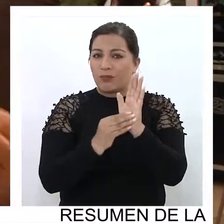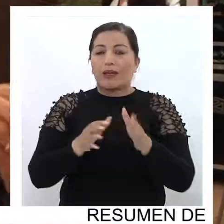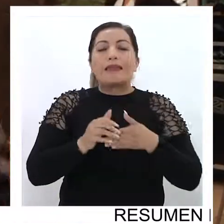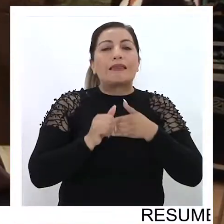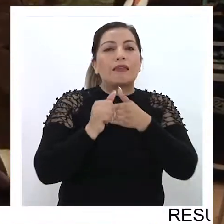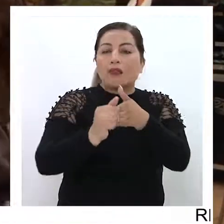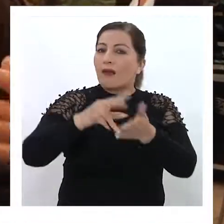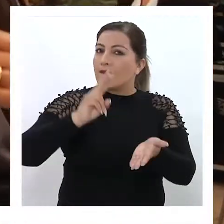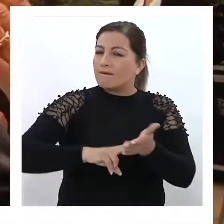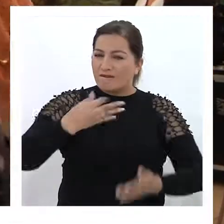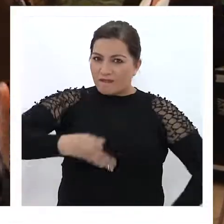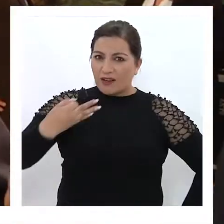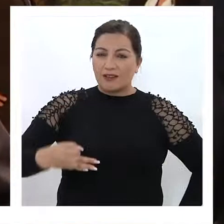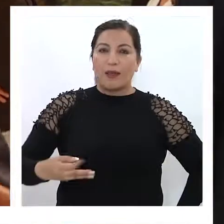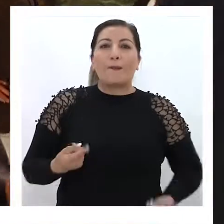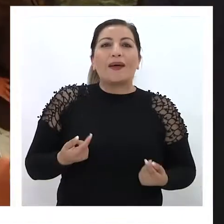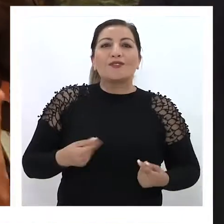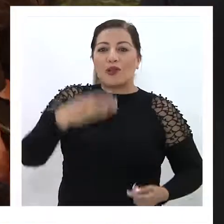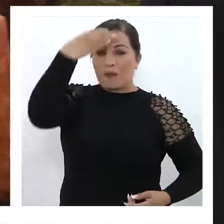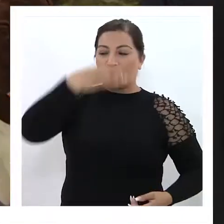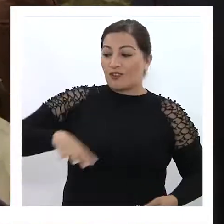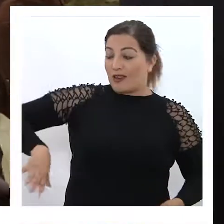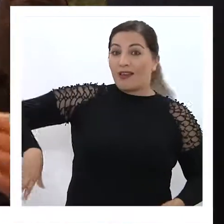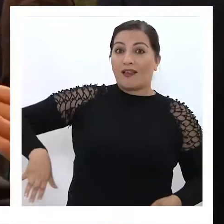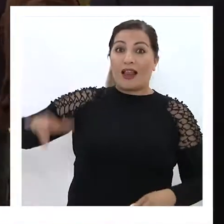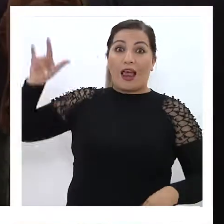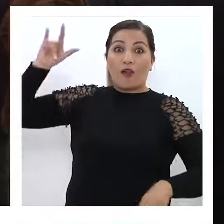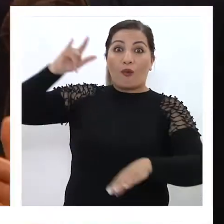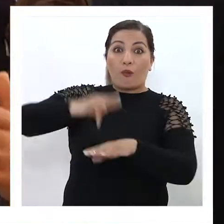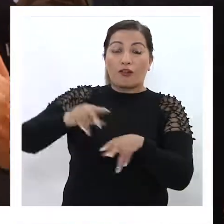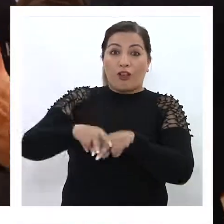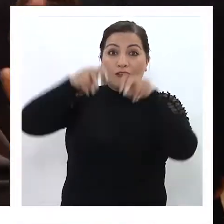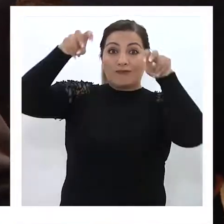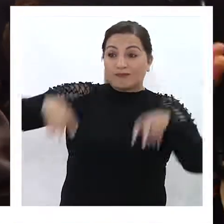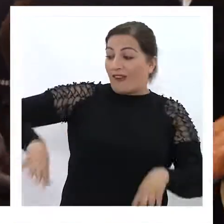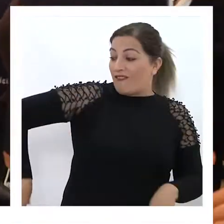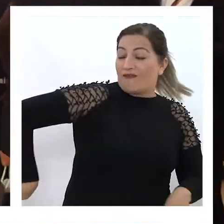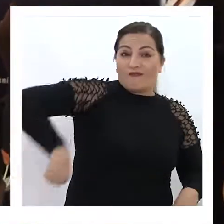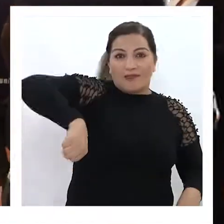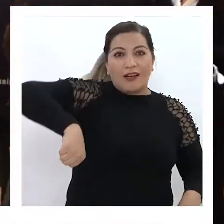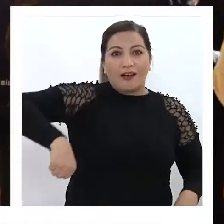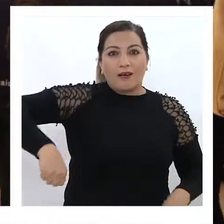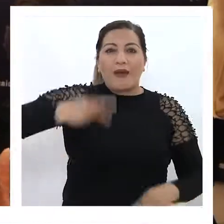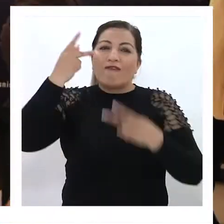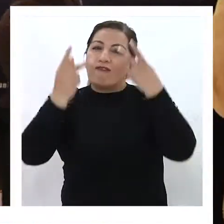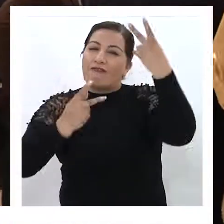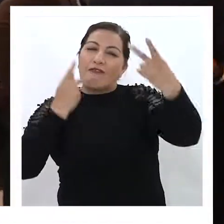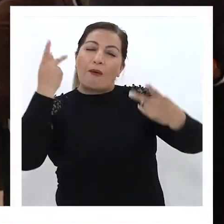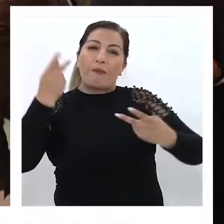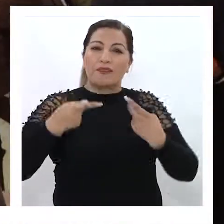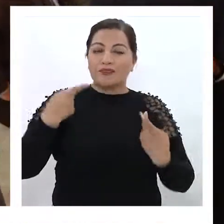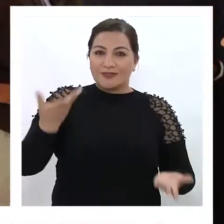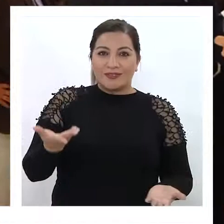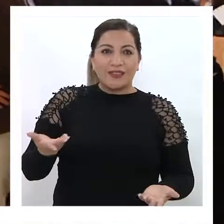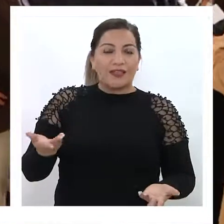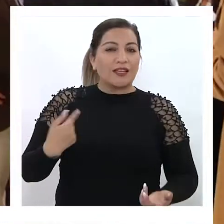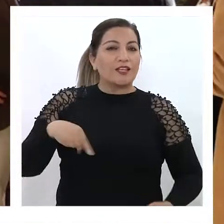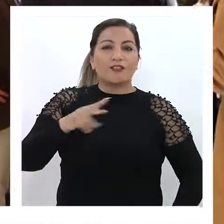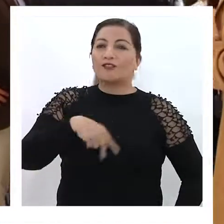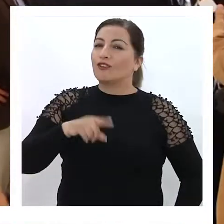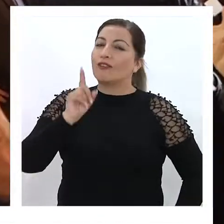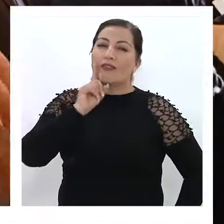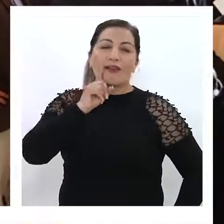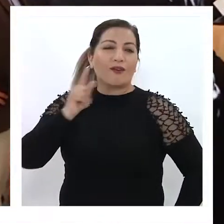guían realmente, es como que te tomara de la mano cuando llegas al aeropuerto y te lleva y te pasea por todos los lugares hermosos que